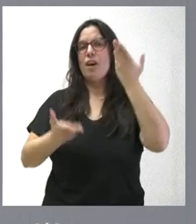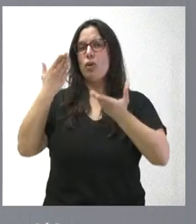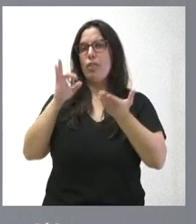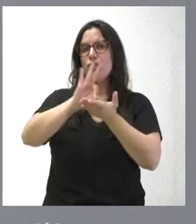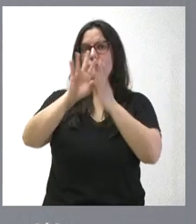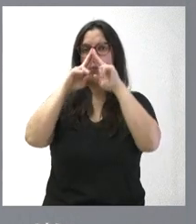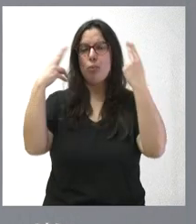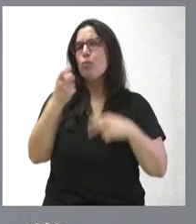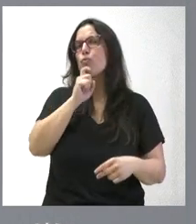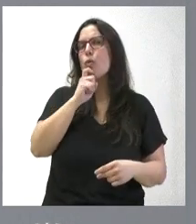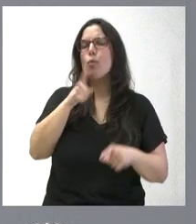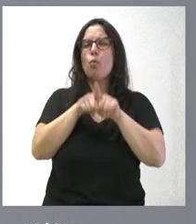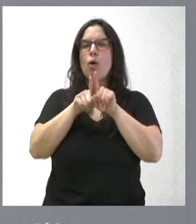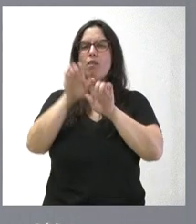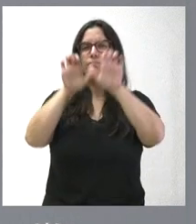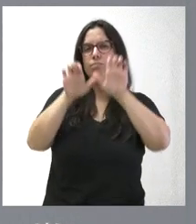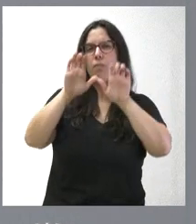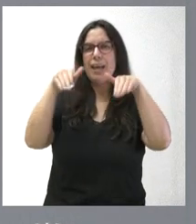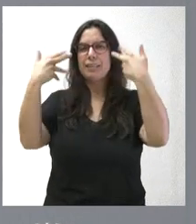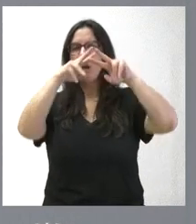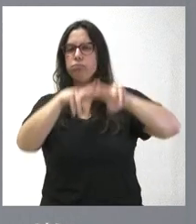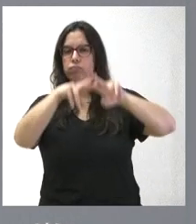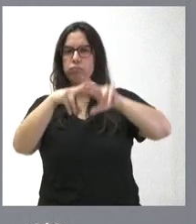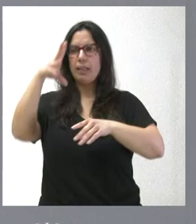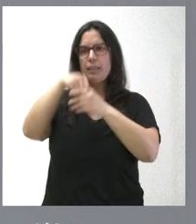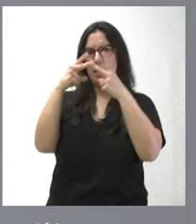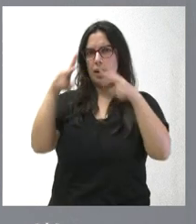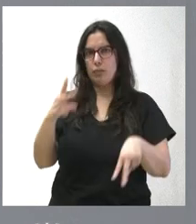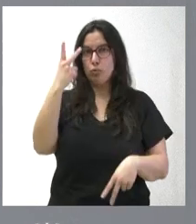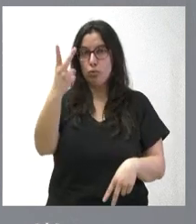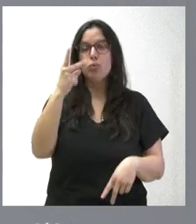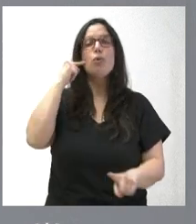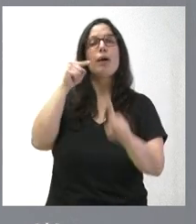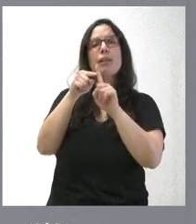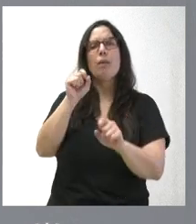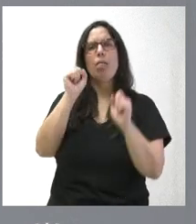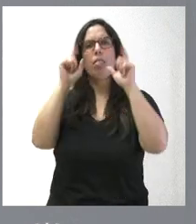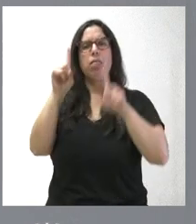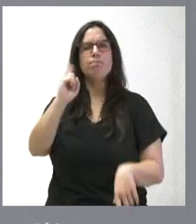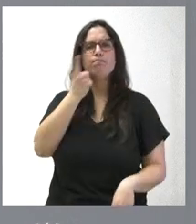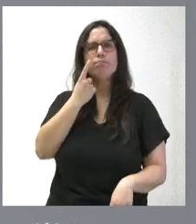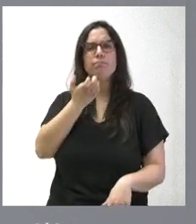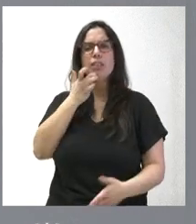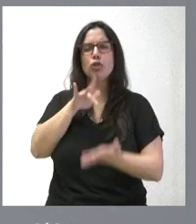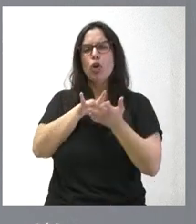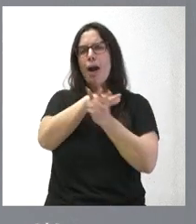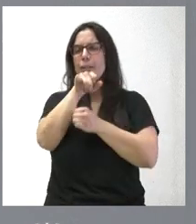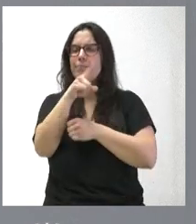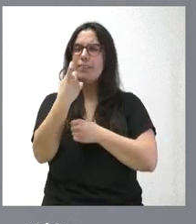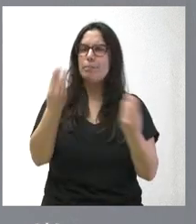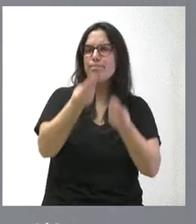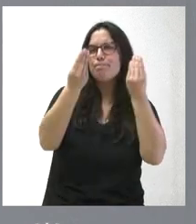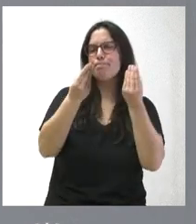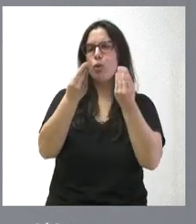mediante evaluaciones externas y también internas, con el objetivo de identificar posibles ámbitos de mejora y establecer